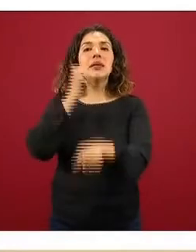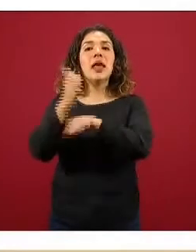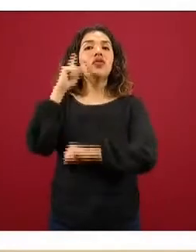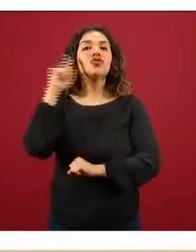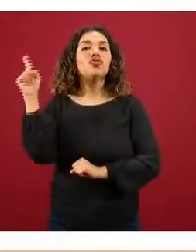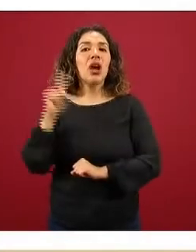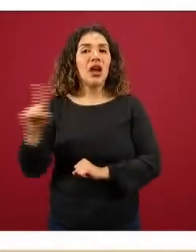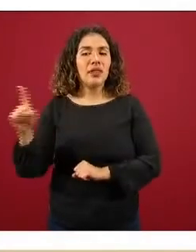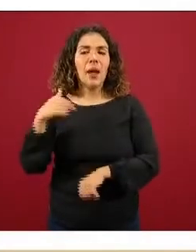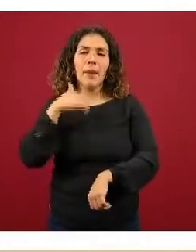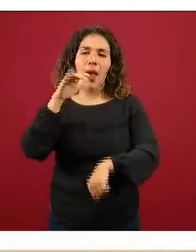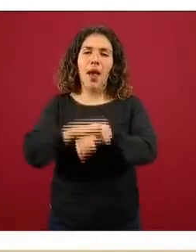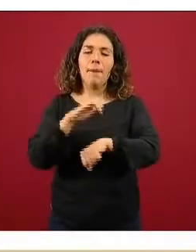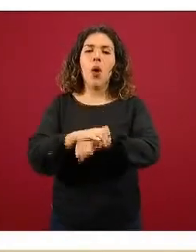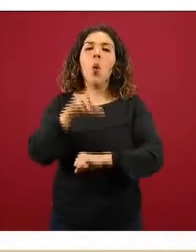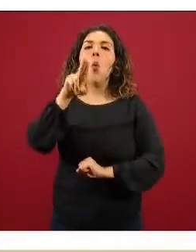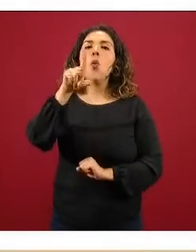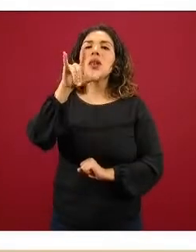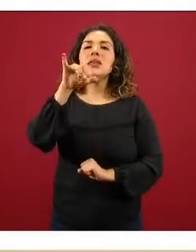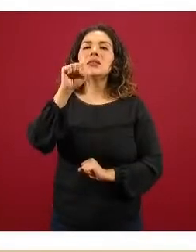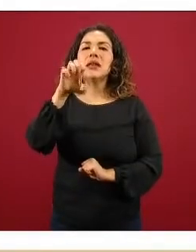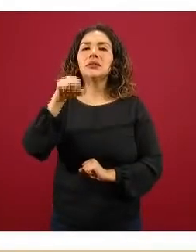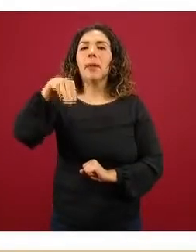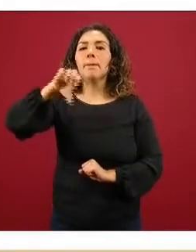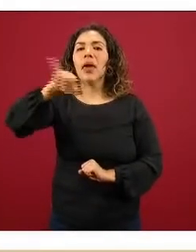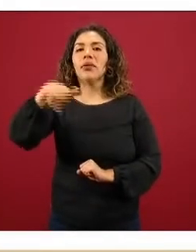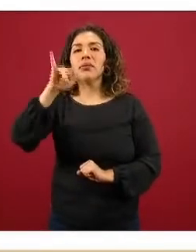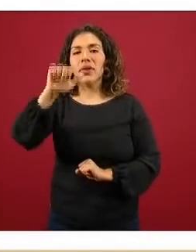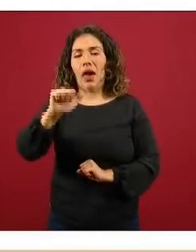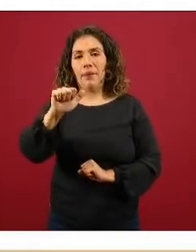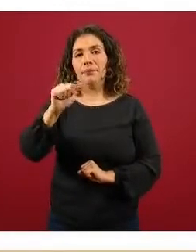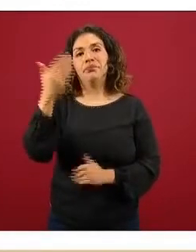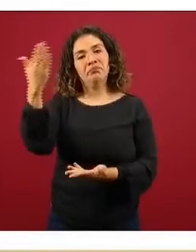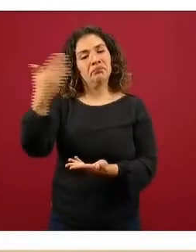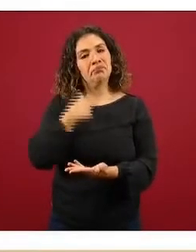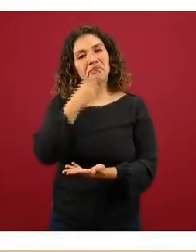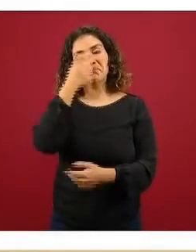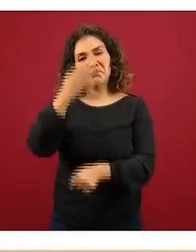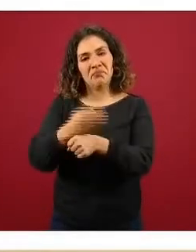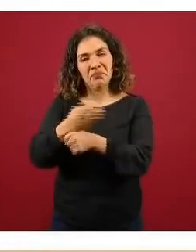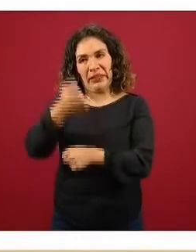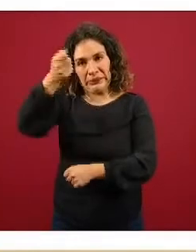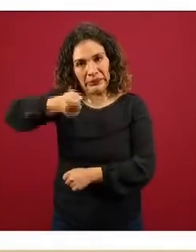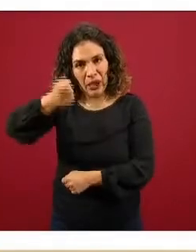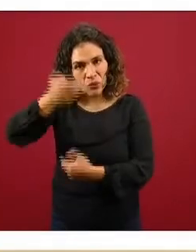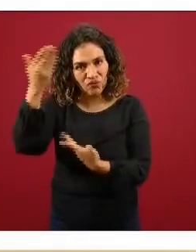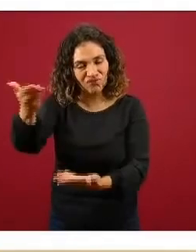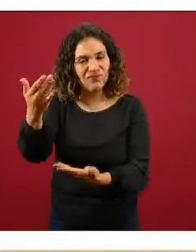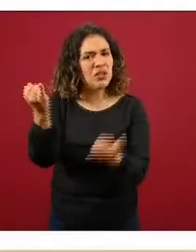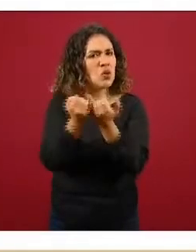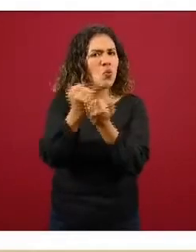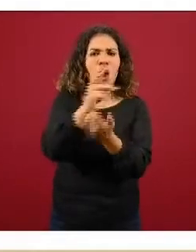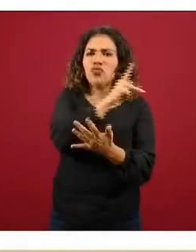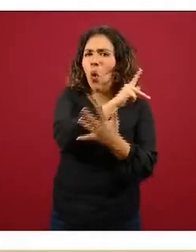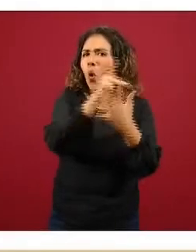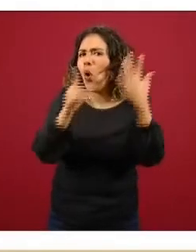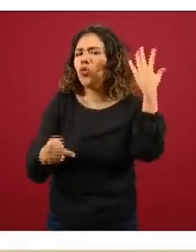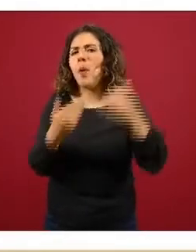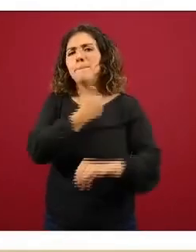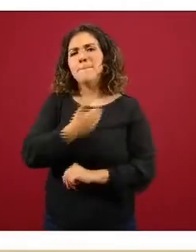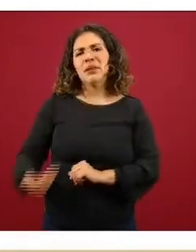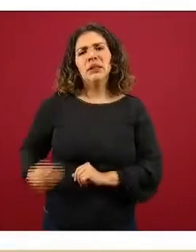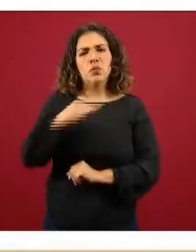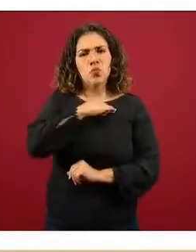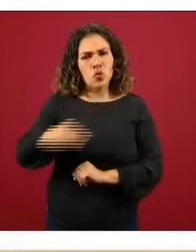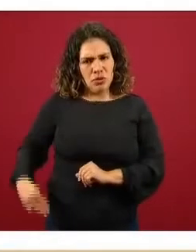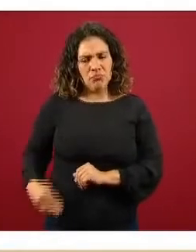nuestro amigo Ulises Mejía, a quien le envío un cordial saludo, al igual que a todas y todos los presidentes y presidentas